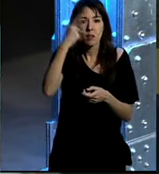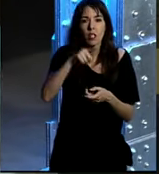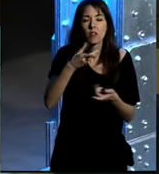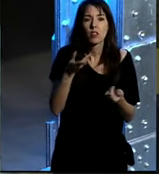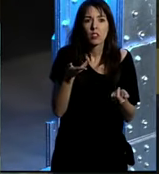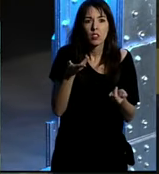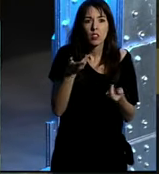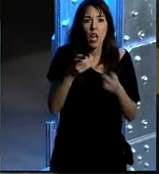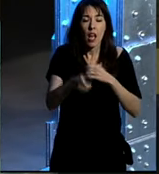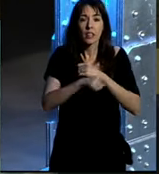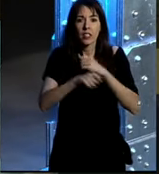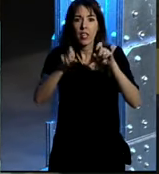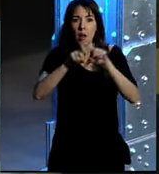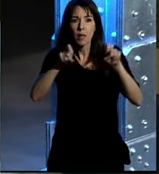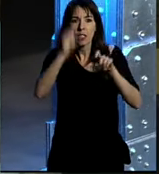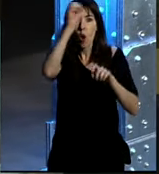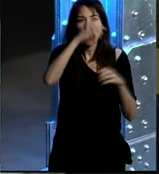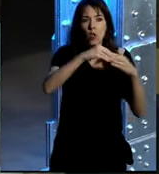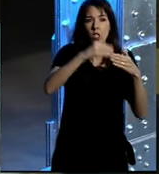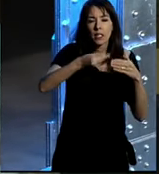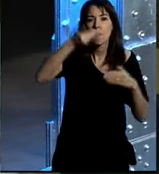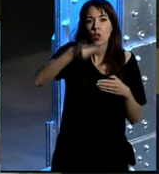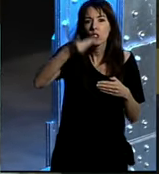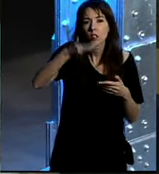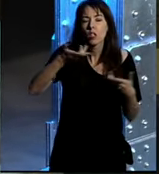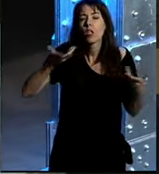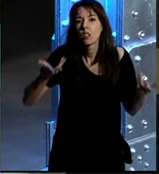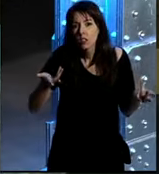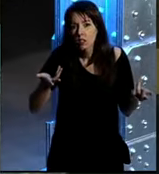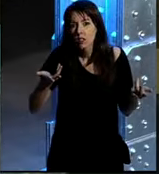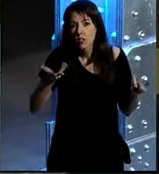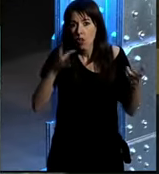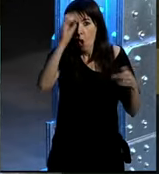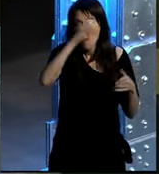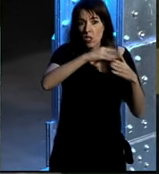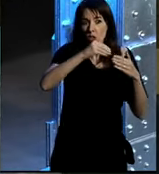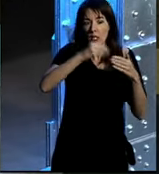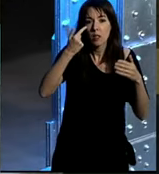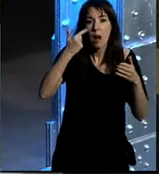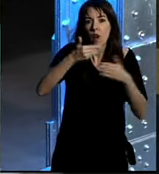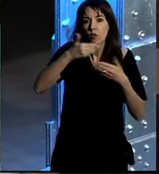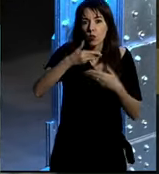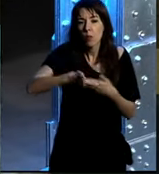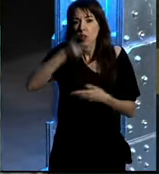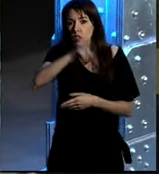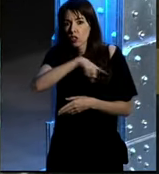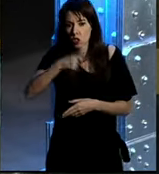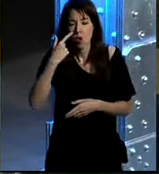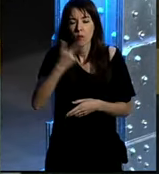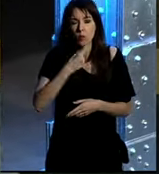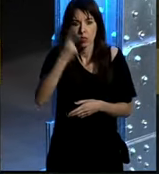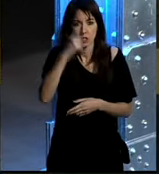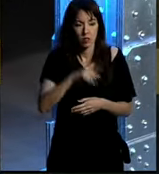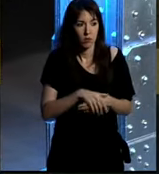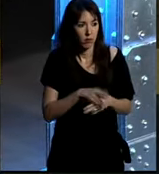importancia tiene en la estrategia la opinión del cliente no solo la opinión del inversor sino la opinión del cliente acerca de un futuro ¿no? hombre